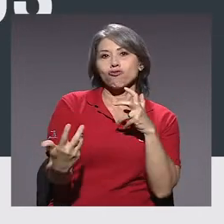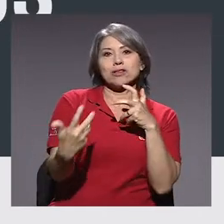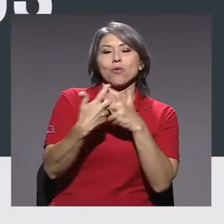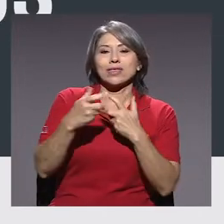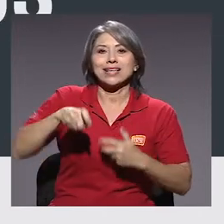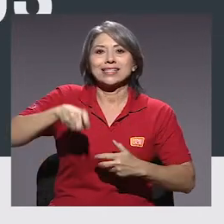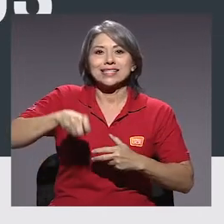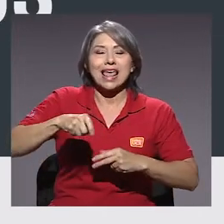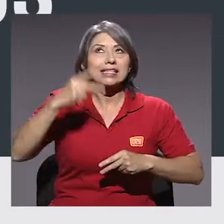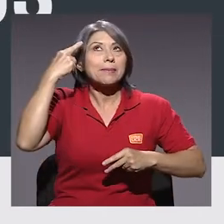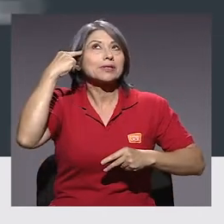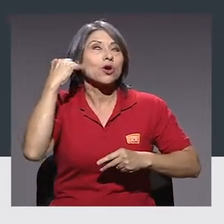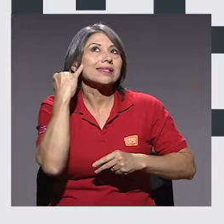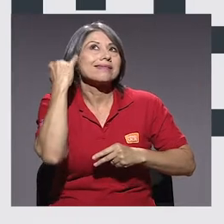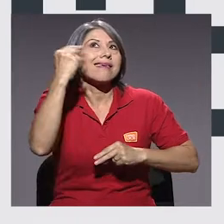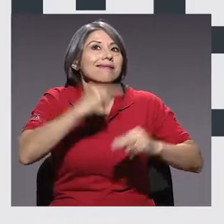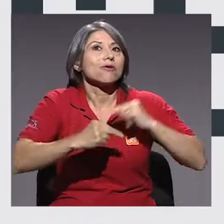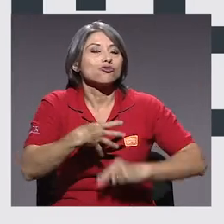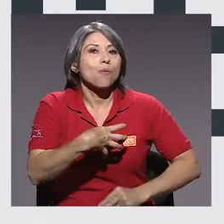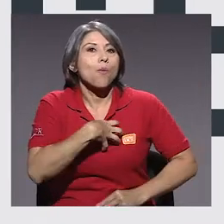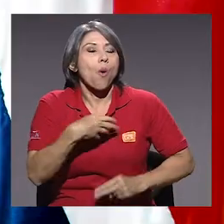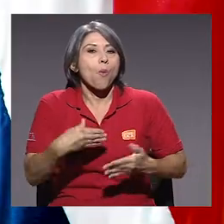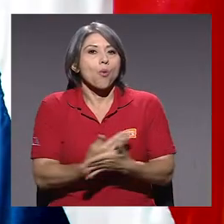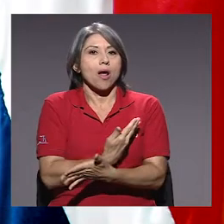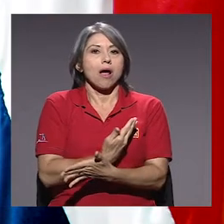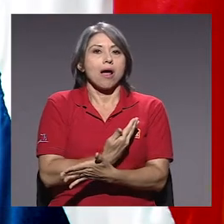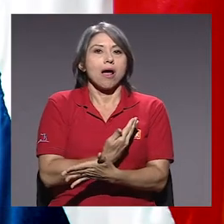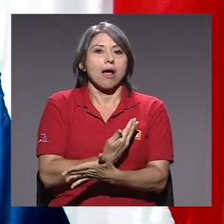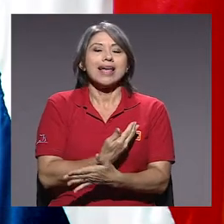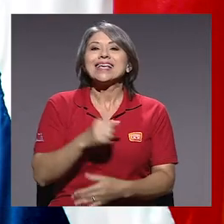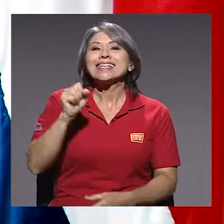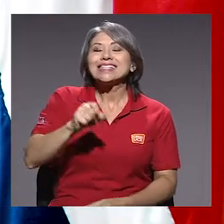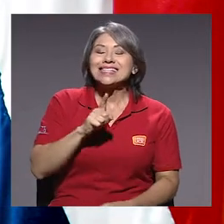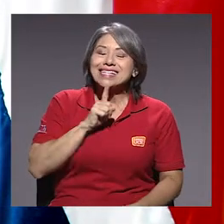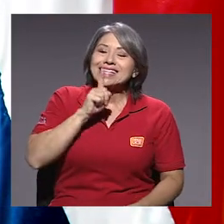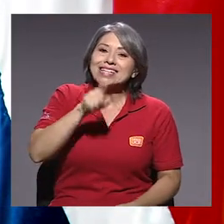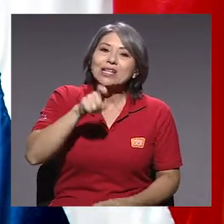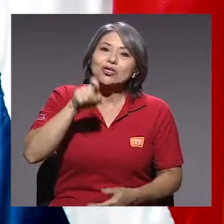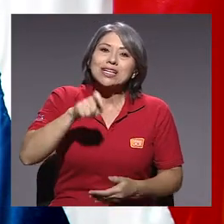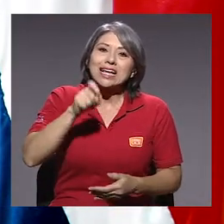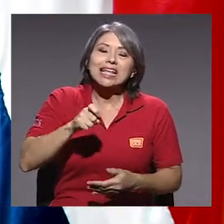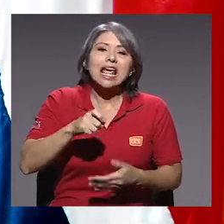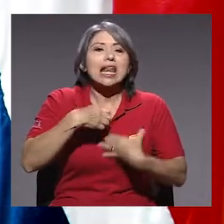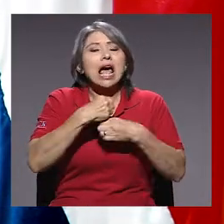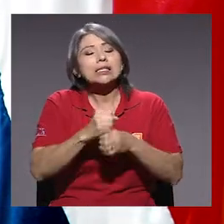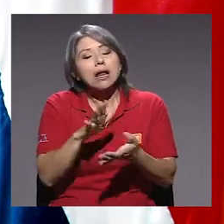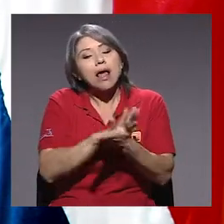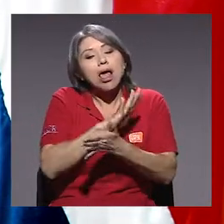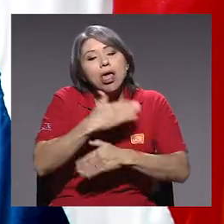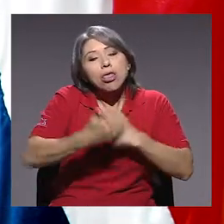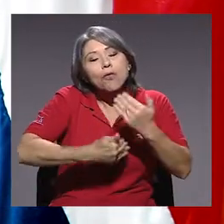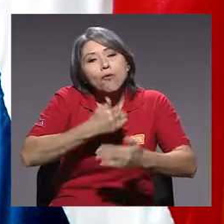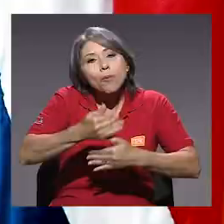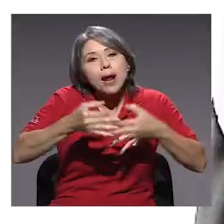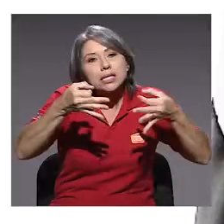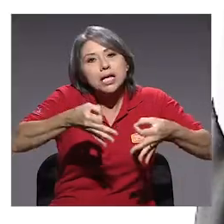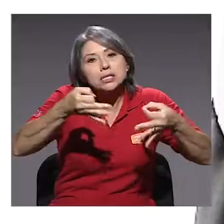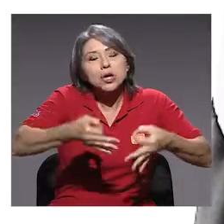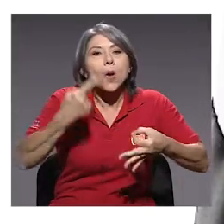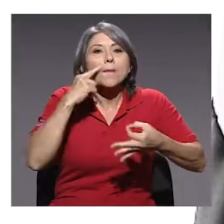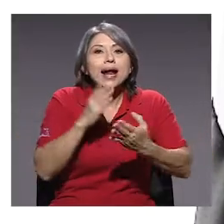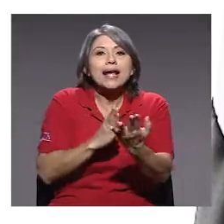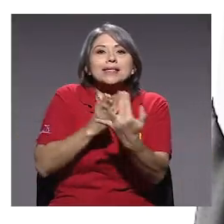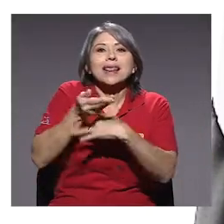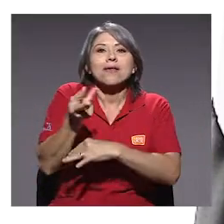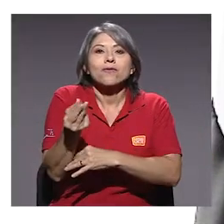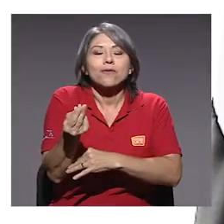necesidades de las y los emprendedores. Sí es cierto que se requiere un grado de formalización para acceder a ciertos tipos de fondos. Esos son los